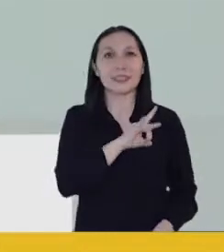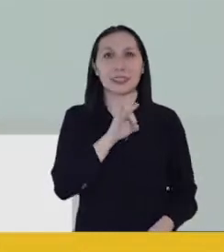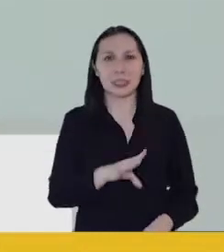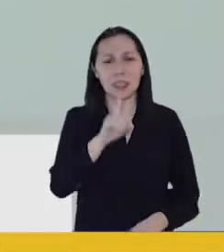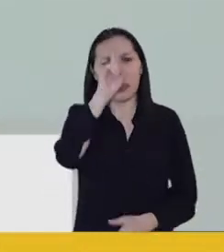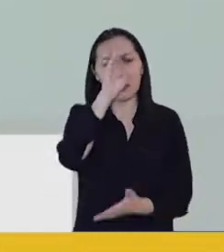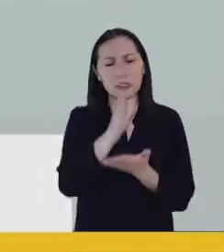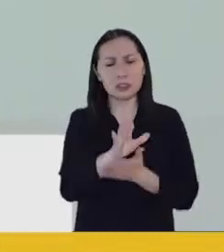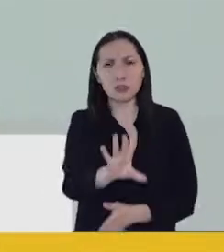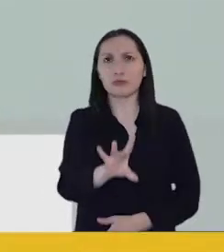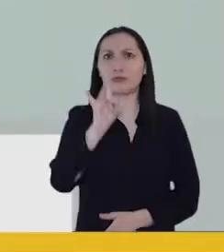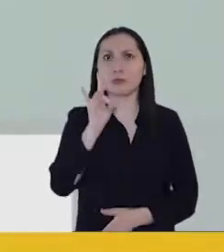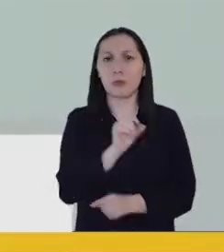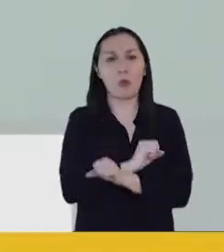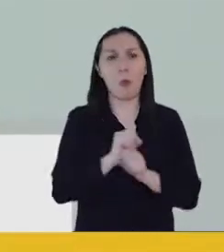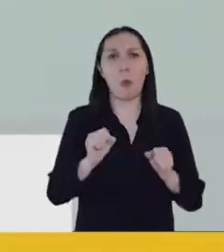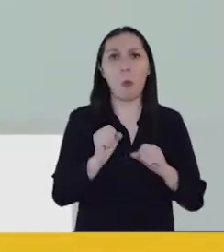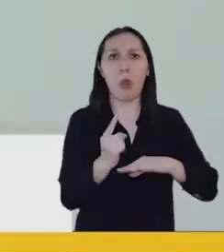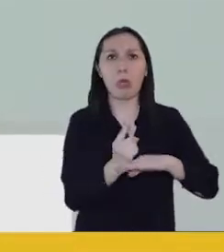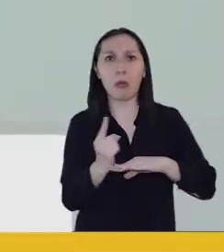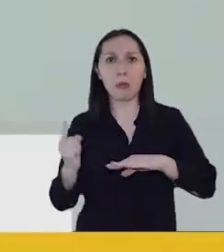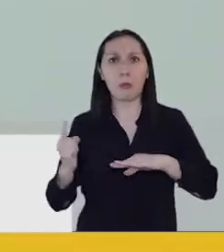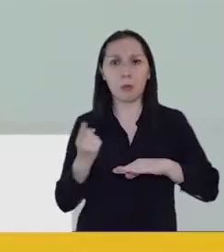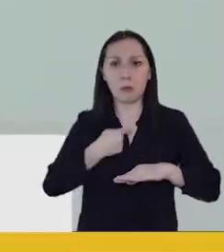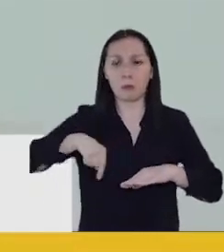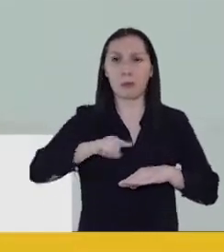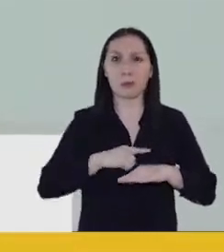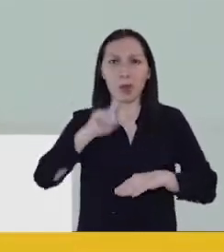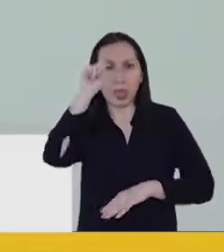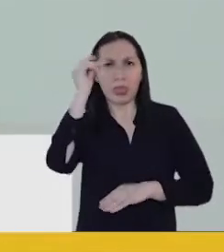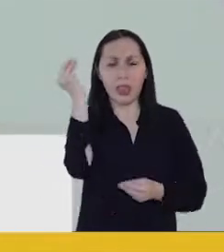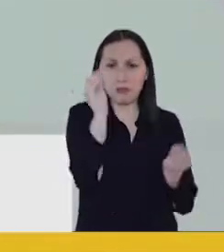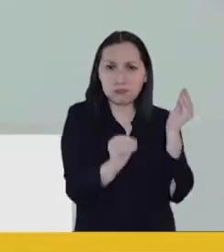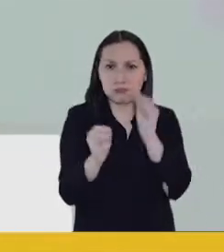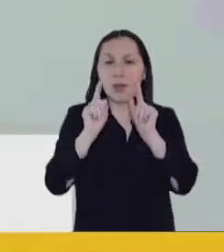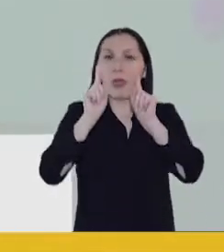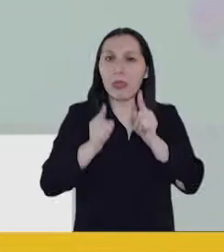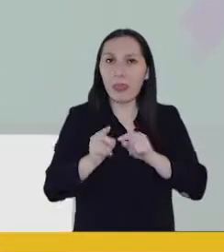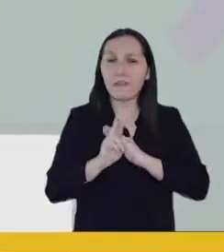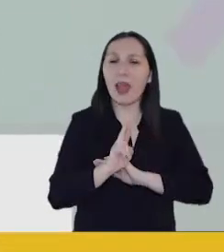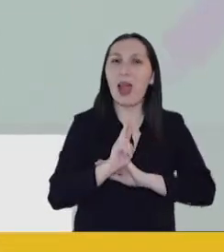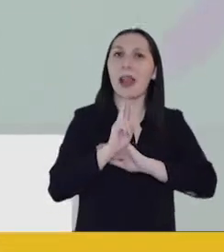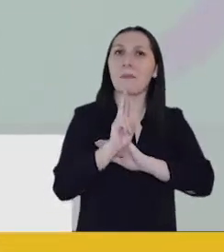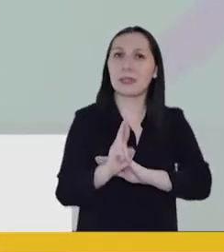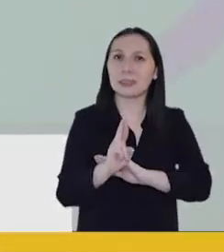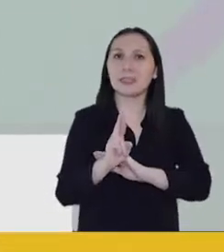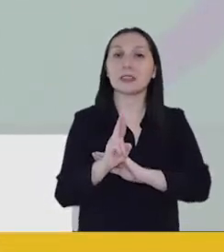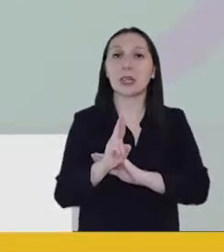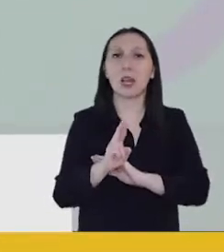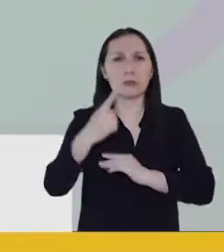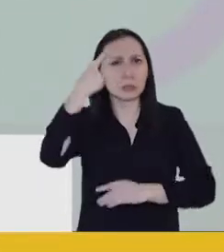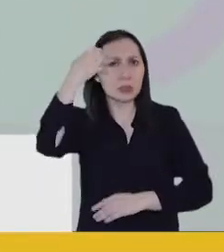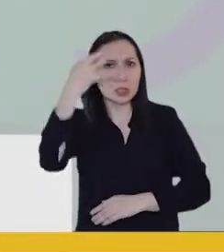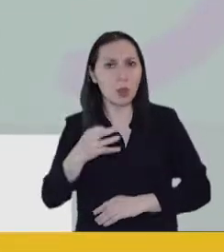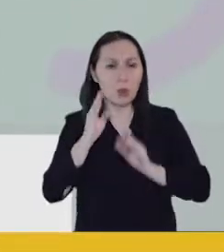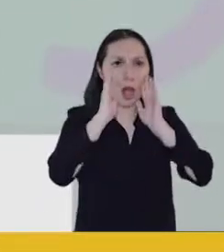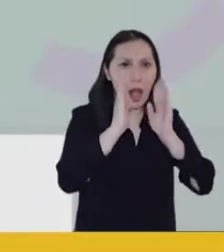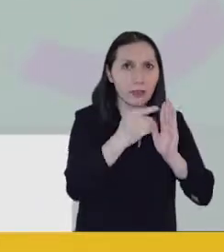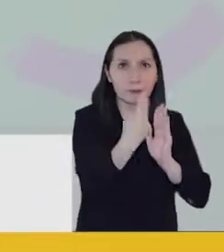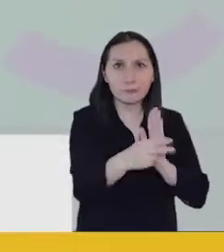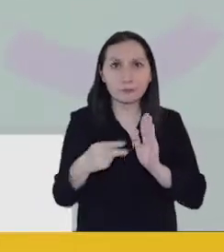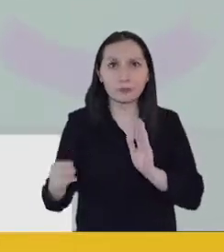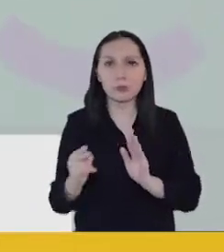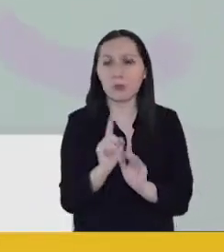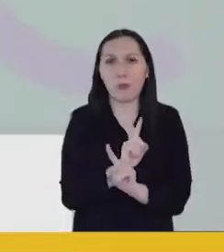Chile tomó una decisión y no podemos quedarnos al margen. Las ideas deben ser representadas y las convicciones